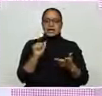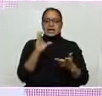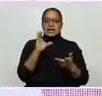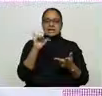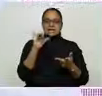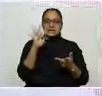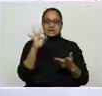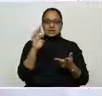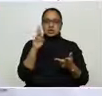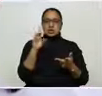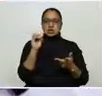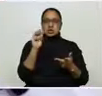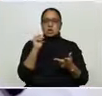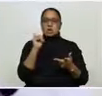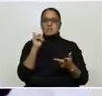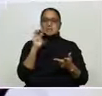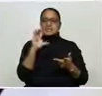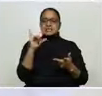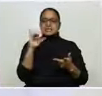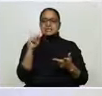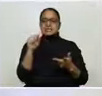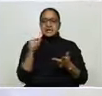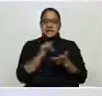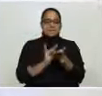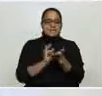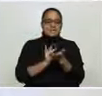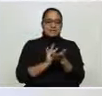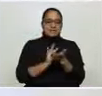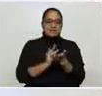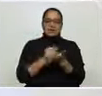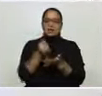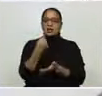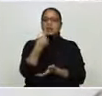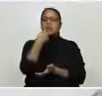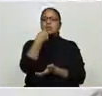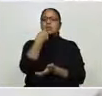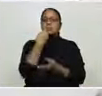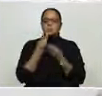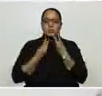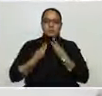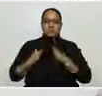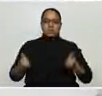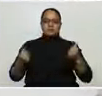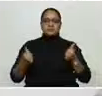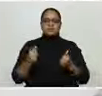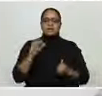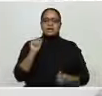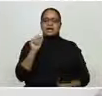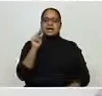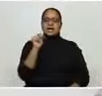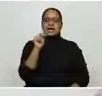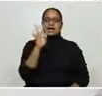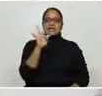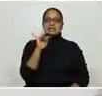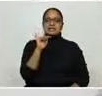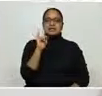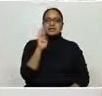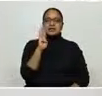medicamento que hemos visto que los pacientes han evolucionado